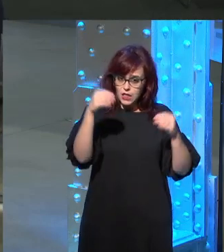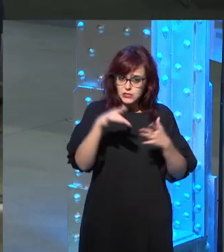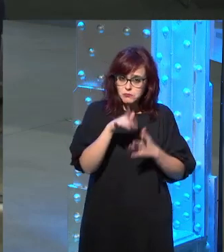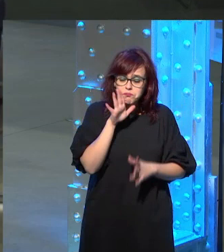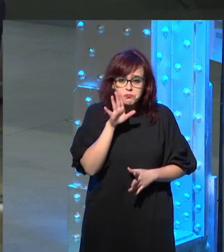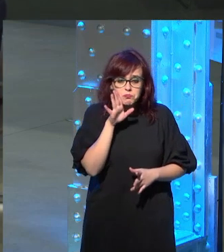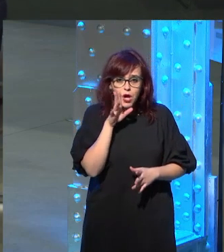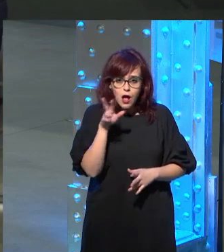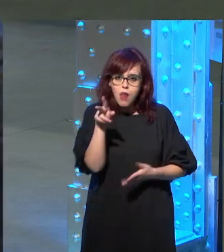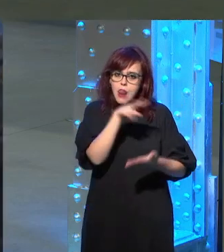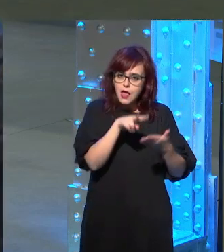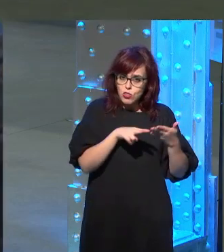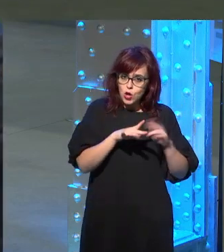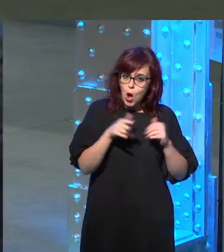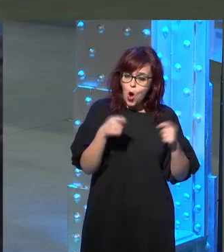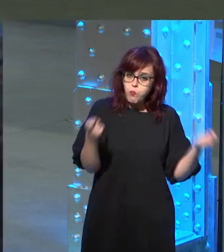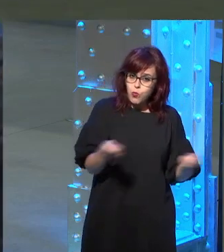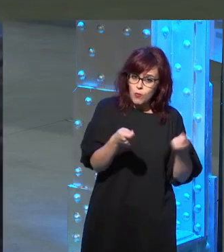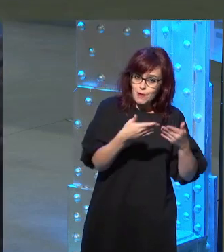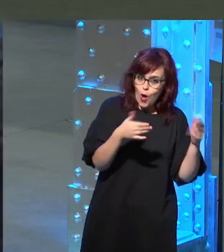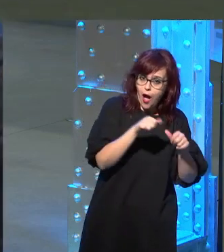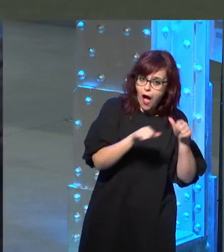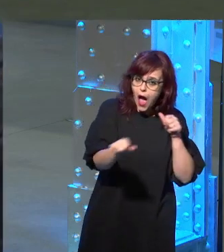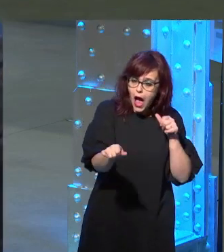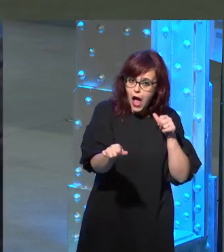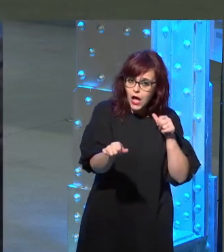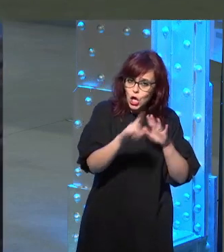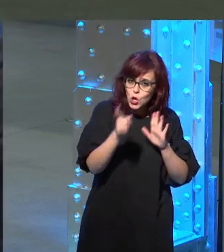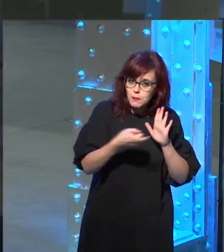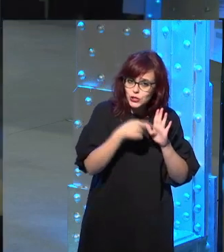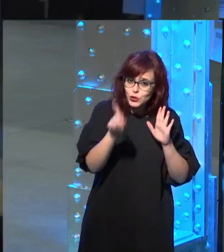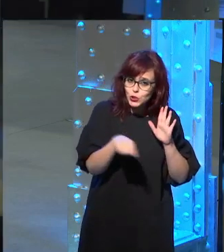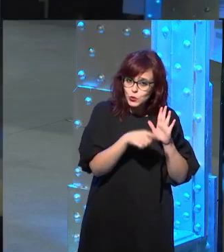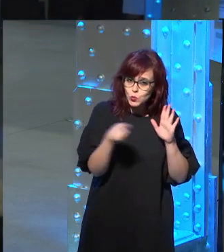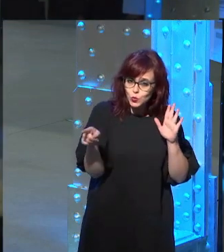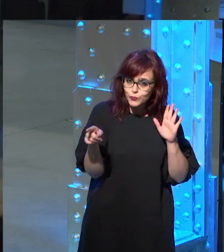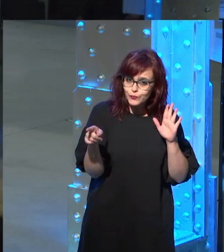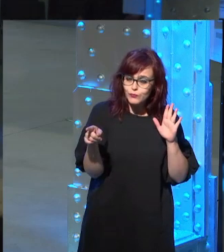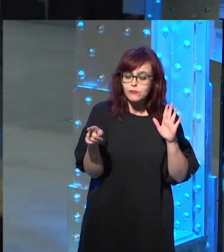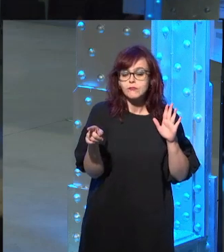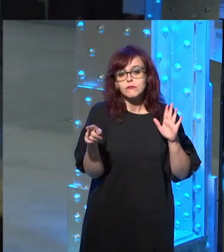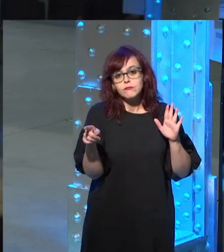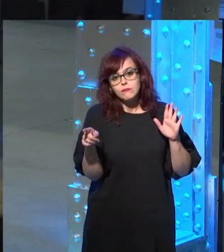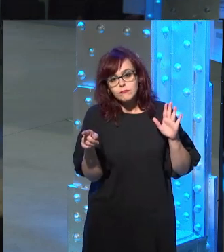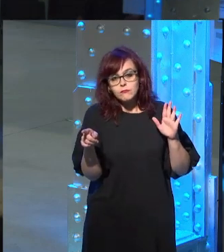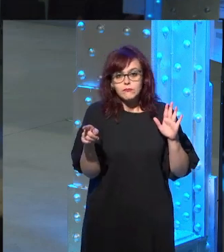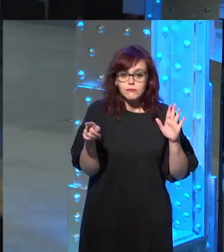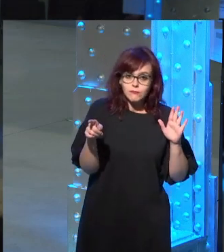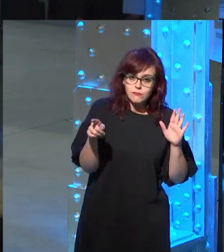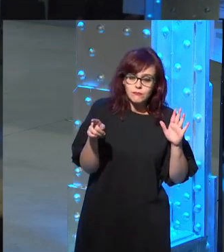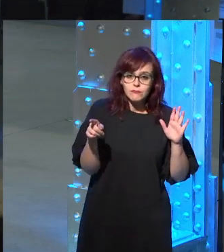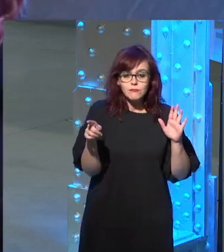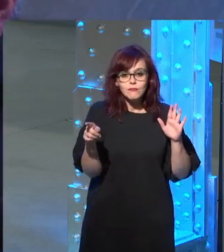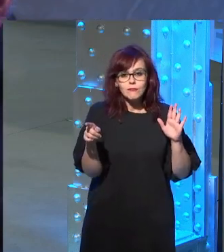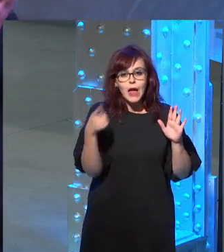que se publicó bueno no digamos íntegra no no íntegra no a veces he tenido por